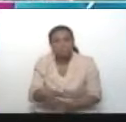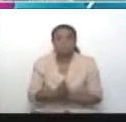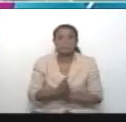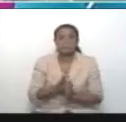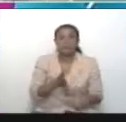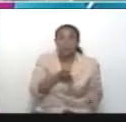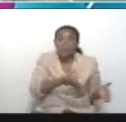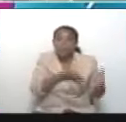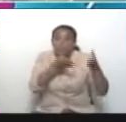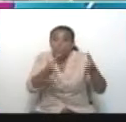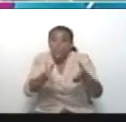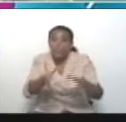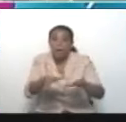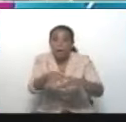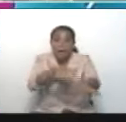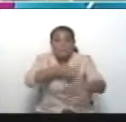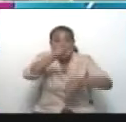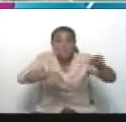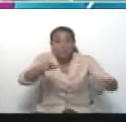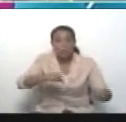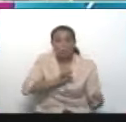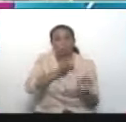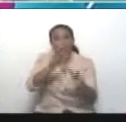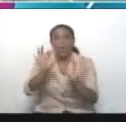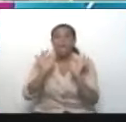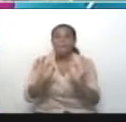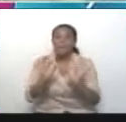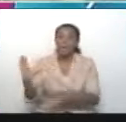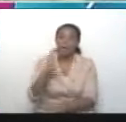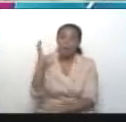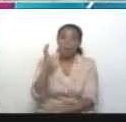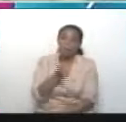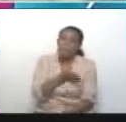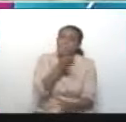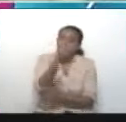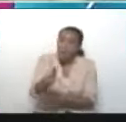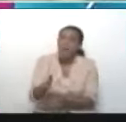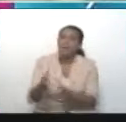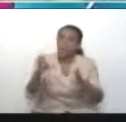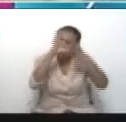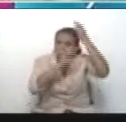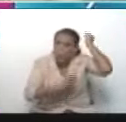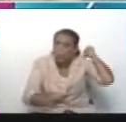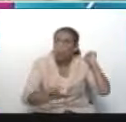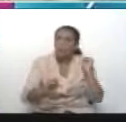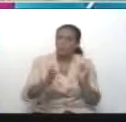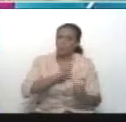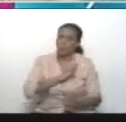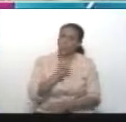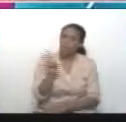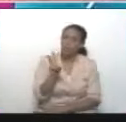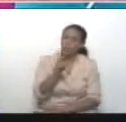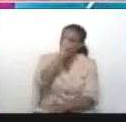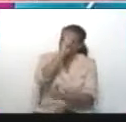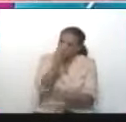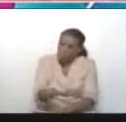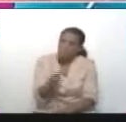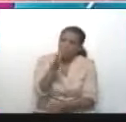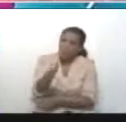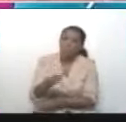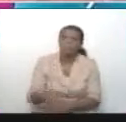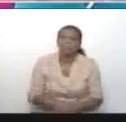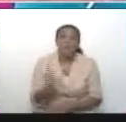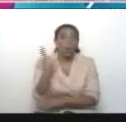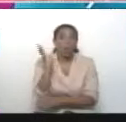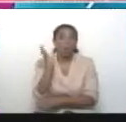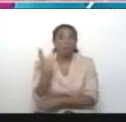delegación encabezada por el ministro Ernesto Villegas con un conjunto de ministros y ministras. Le han rendido homenaje en el